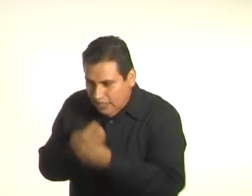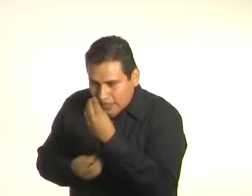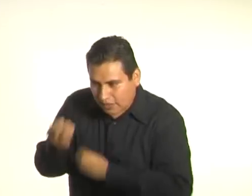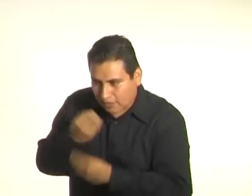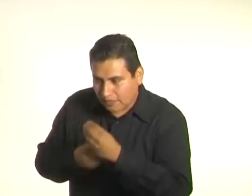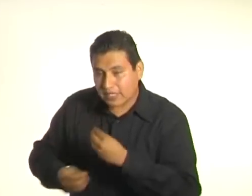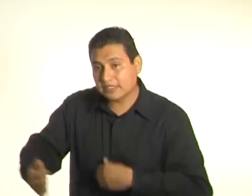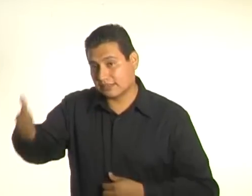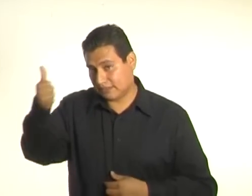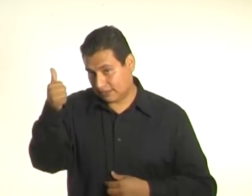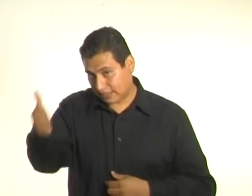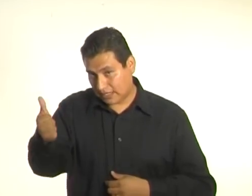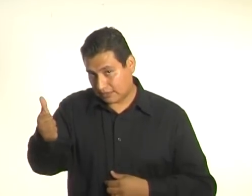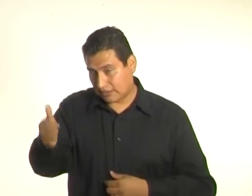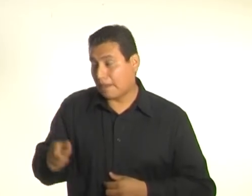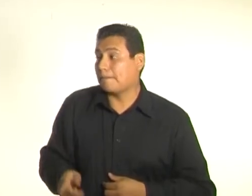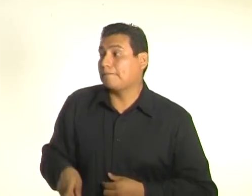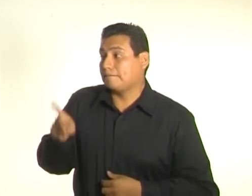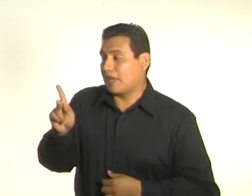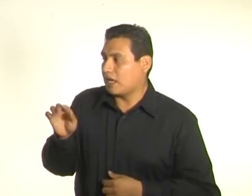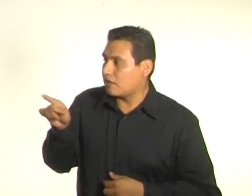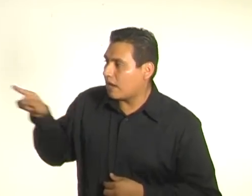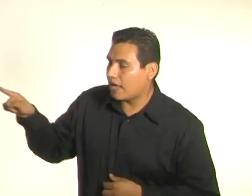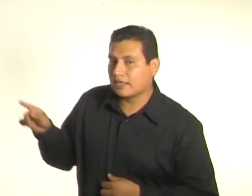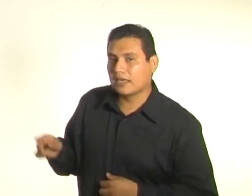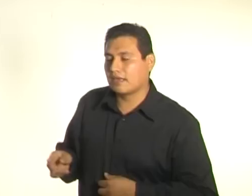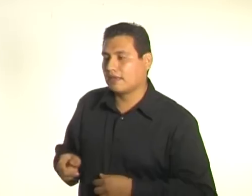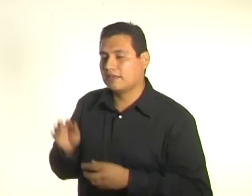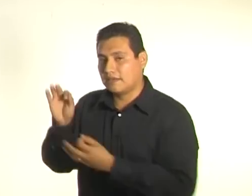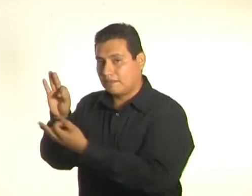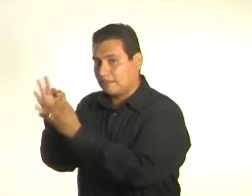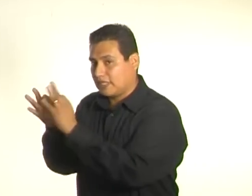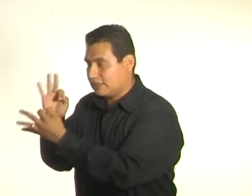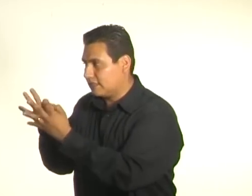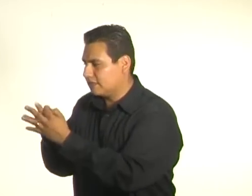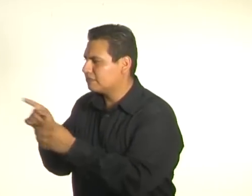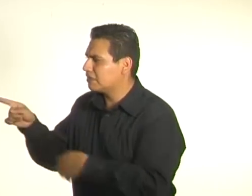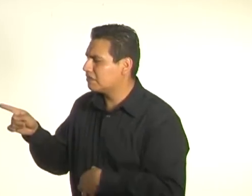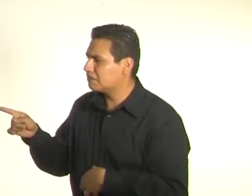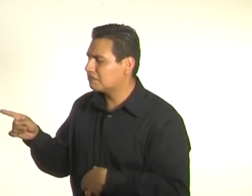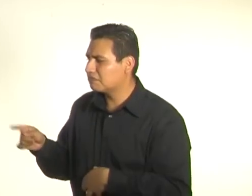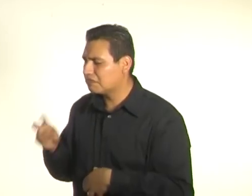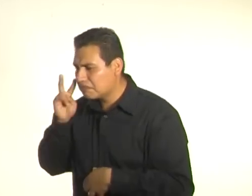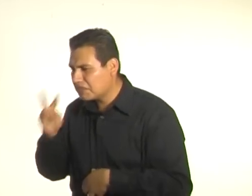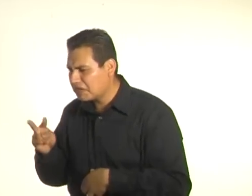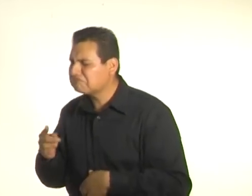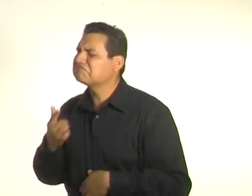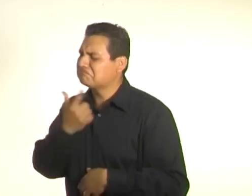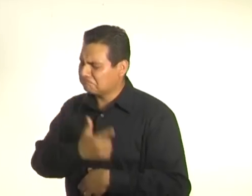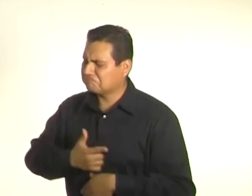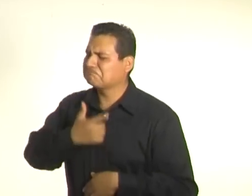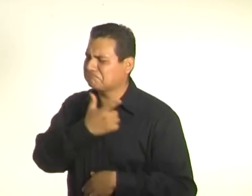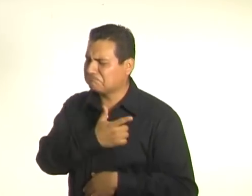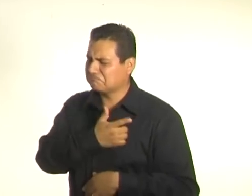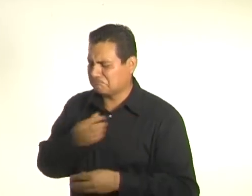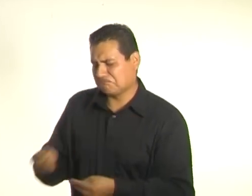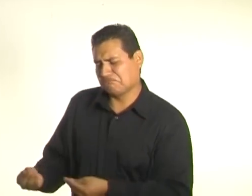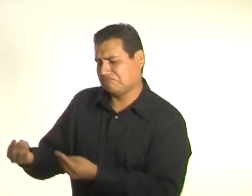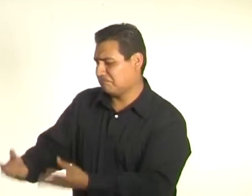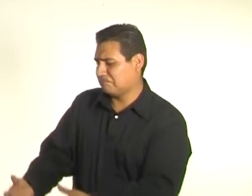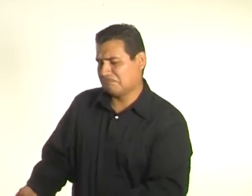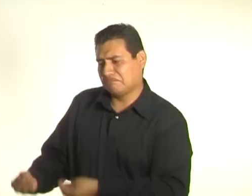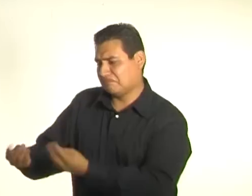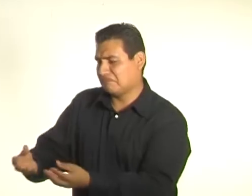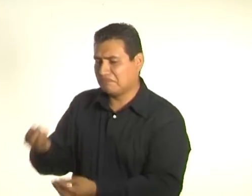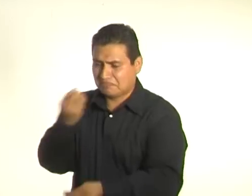comunicación. Pero aquello no les molestó, sino que les hizo gracia.